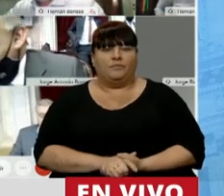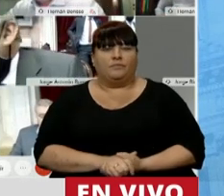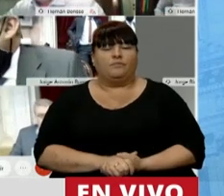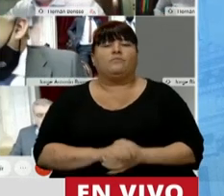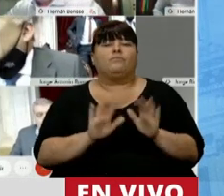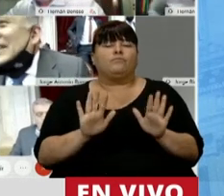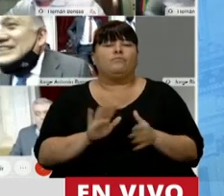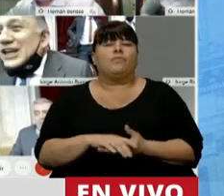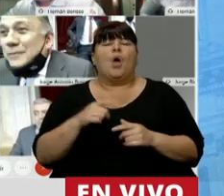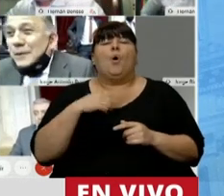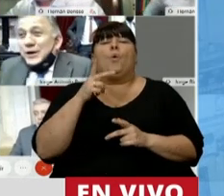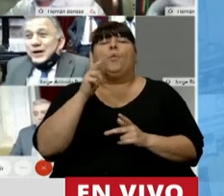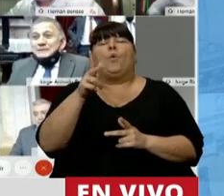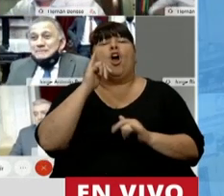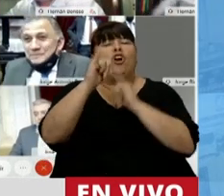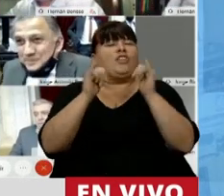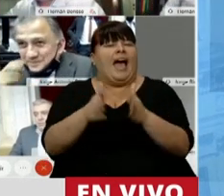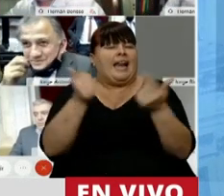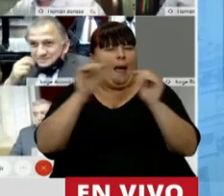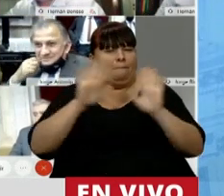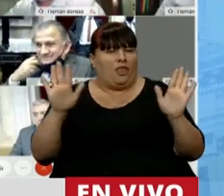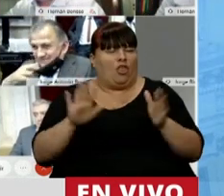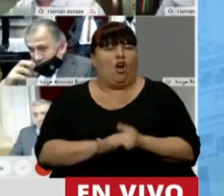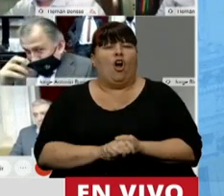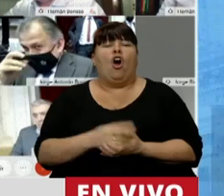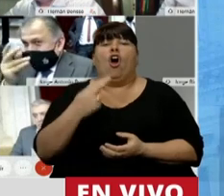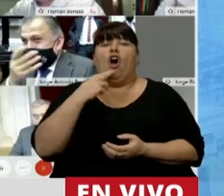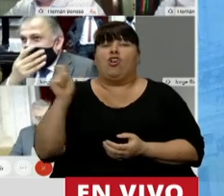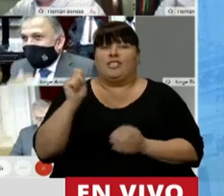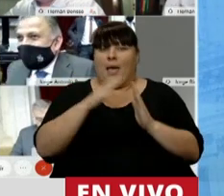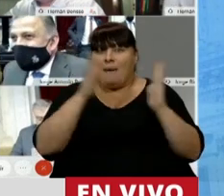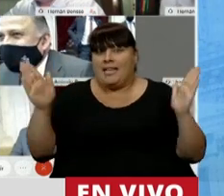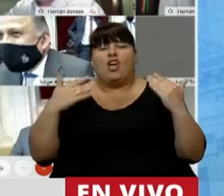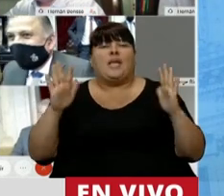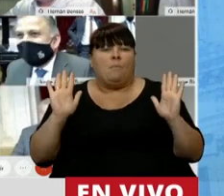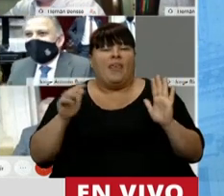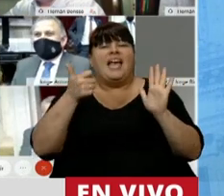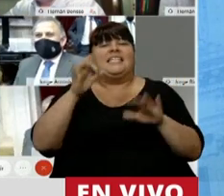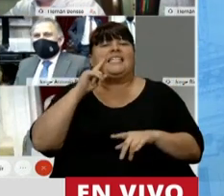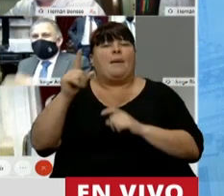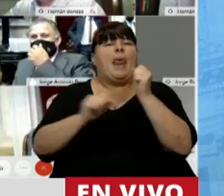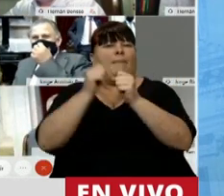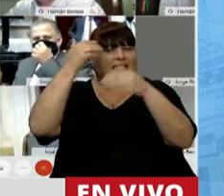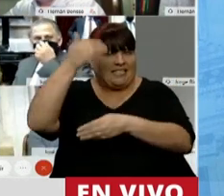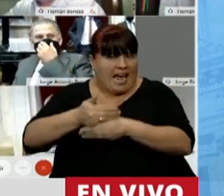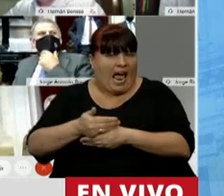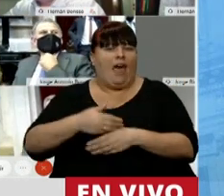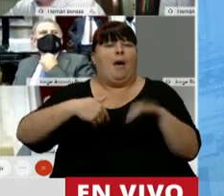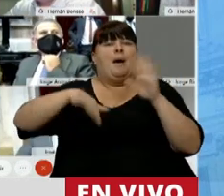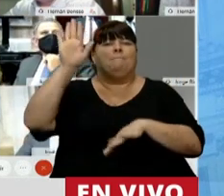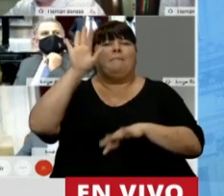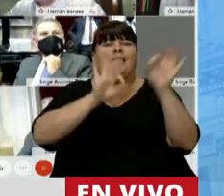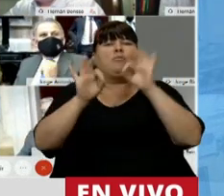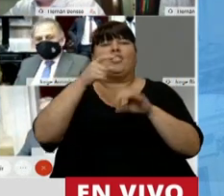Mire, le voy a hacer una radiografía rápida. En 11 meses lo que se puede, cerrar 60.000 pilmes, tener la más alta